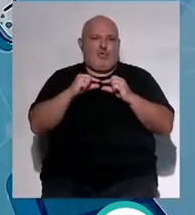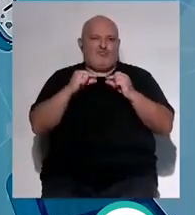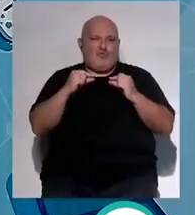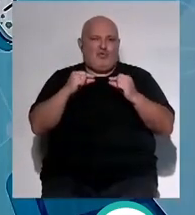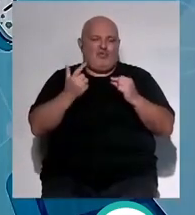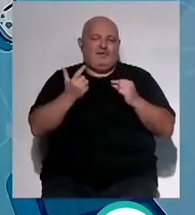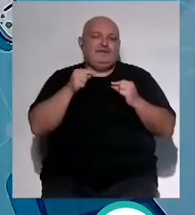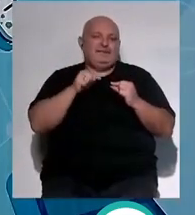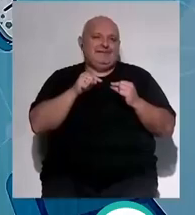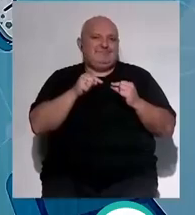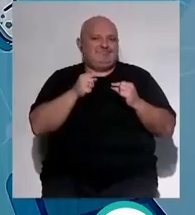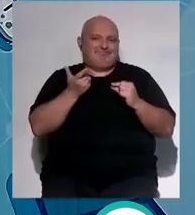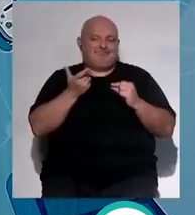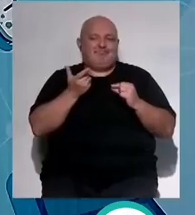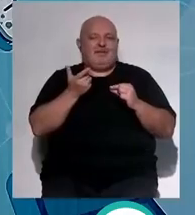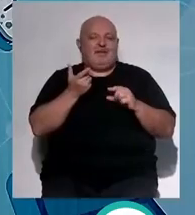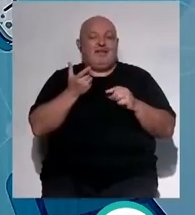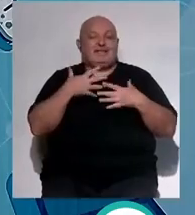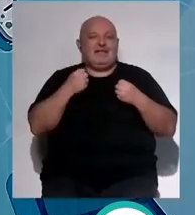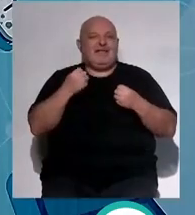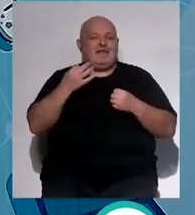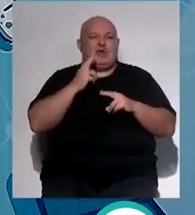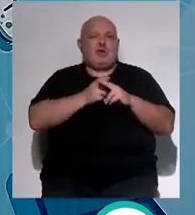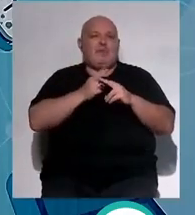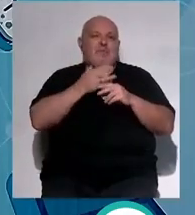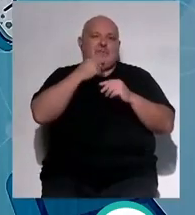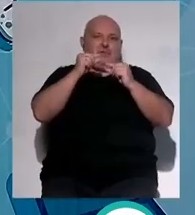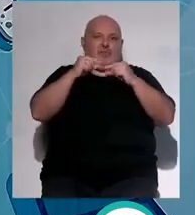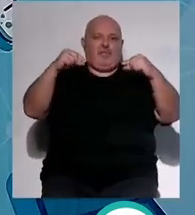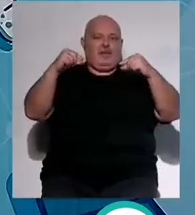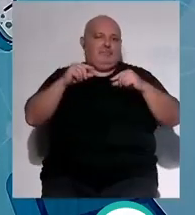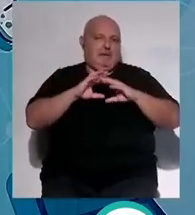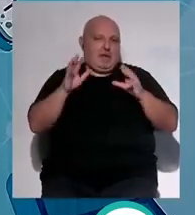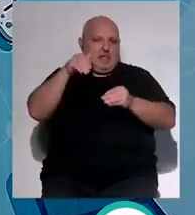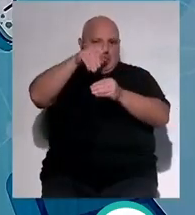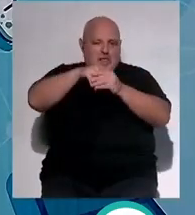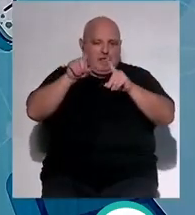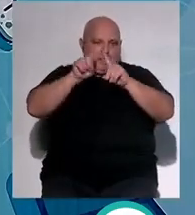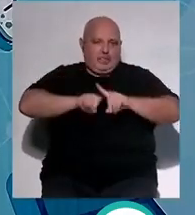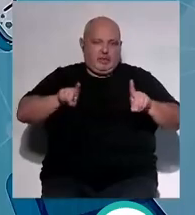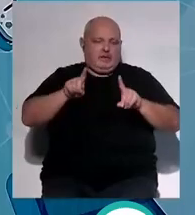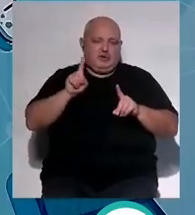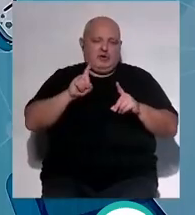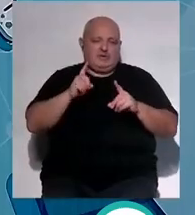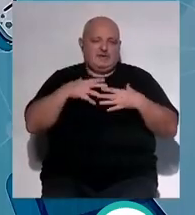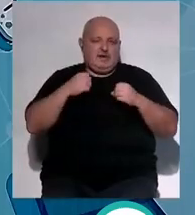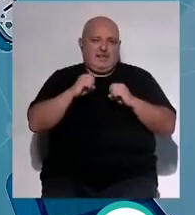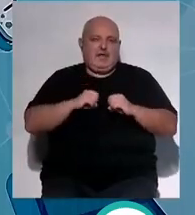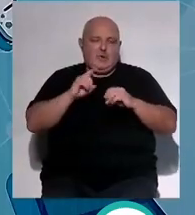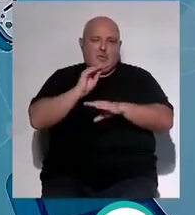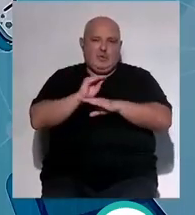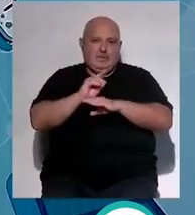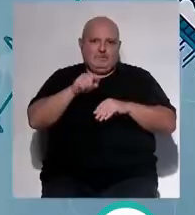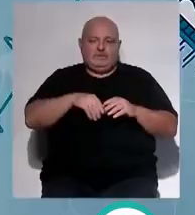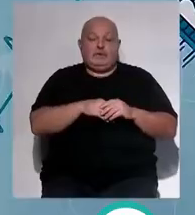enormes entonces lo que tiene saludable es el nombre pero camufla detrás un montón de ingredientes que no son saludables hay que tener mucho